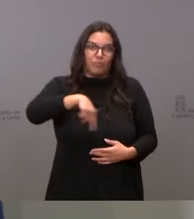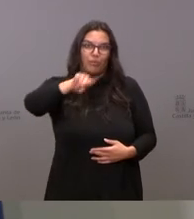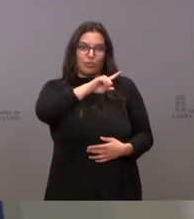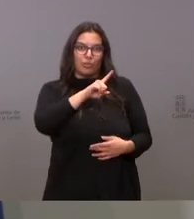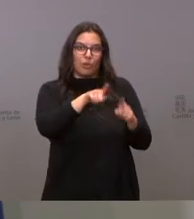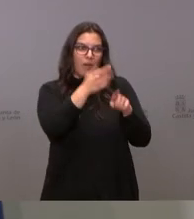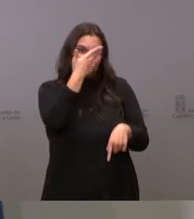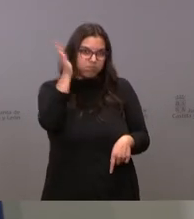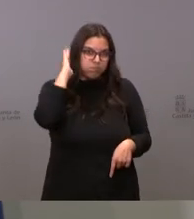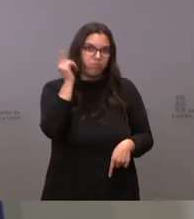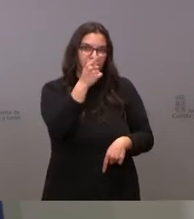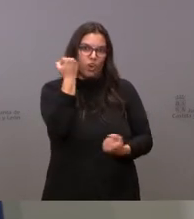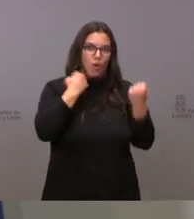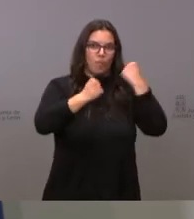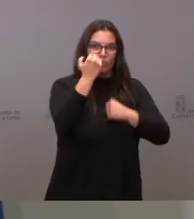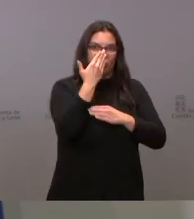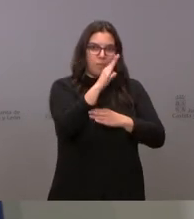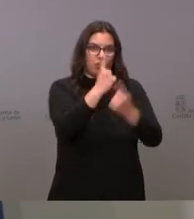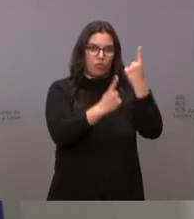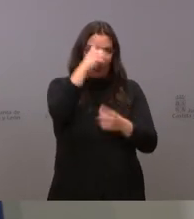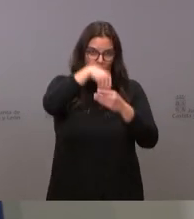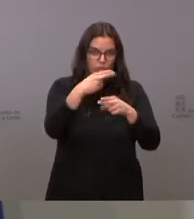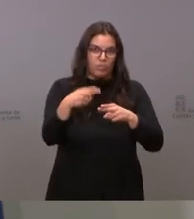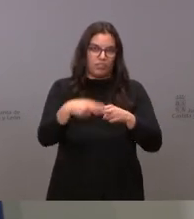el cínico comportamiento de algunos en la política.